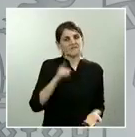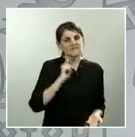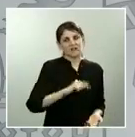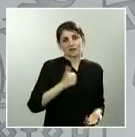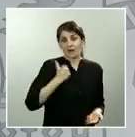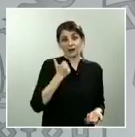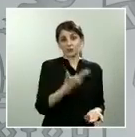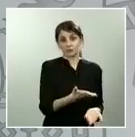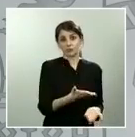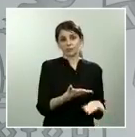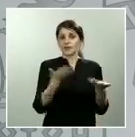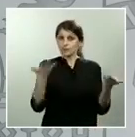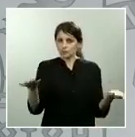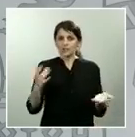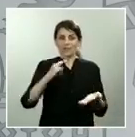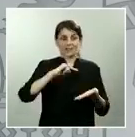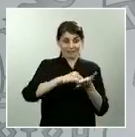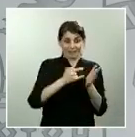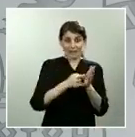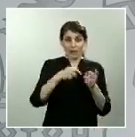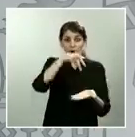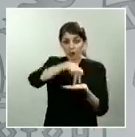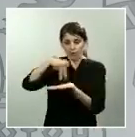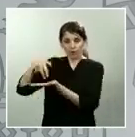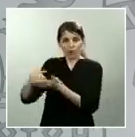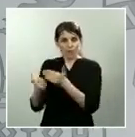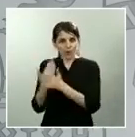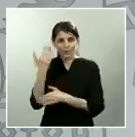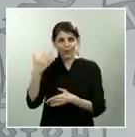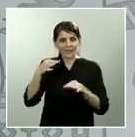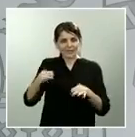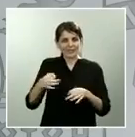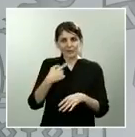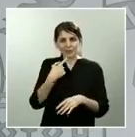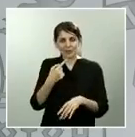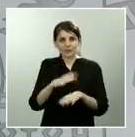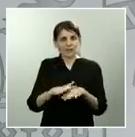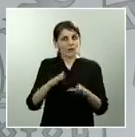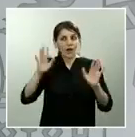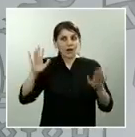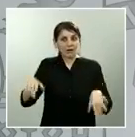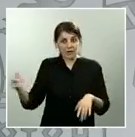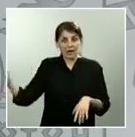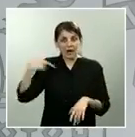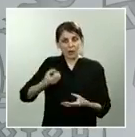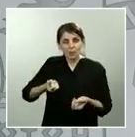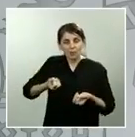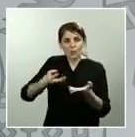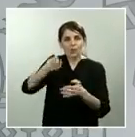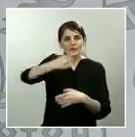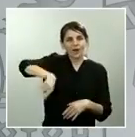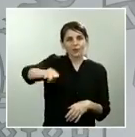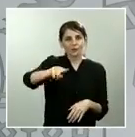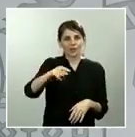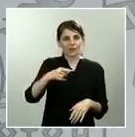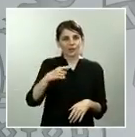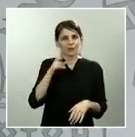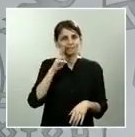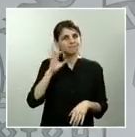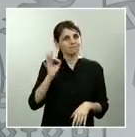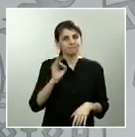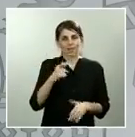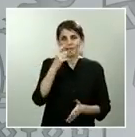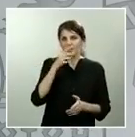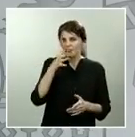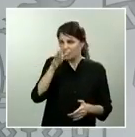explicaciones sobre esta materia, así se lo transmiten a todos ustedes, poniendo el número de denuncias que se interponen o